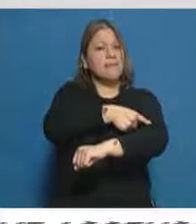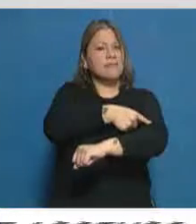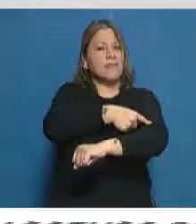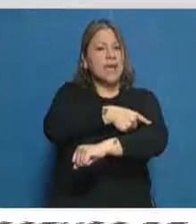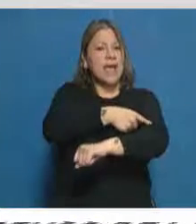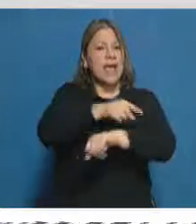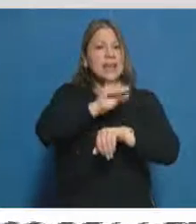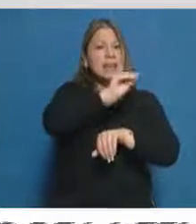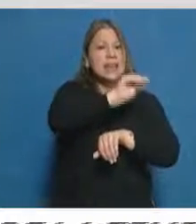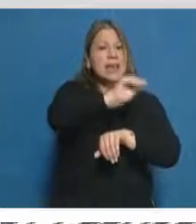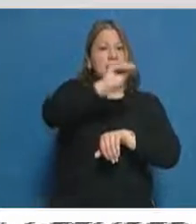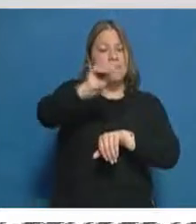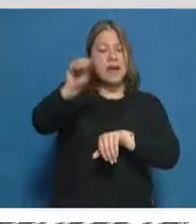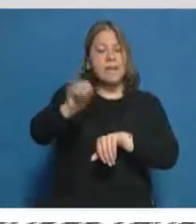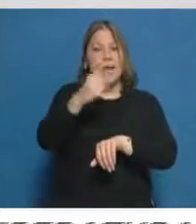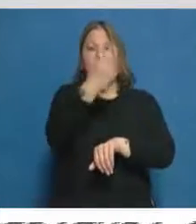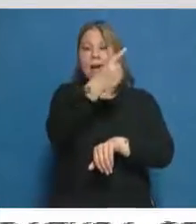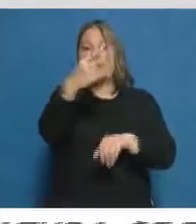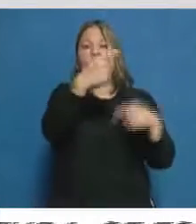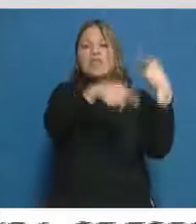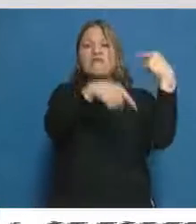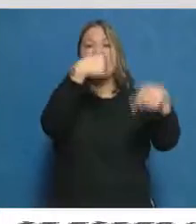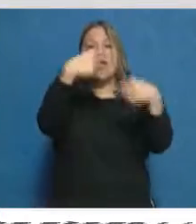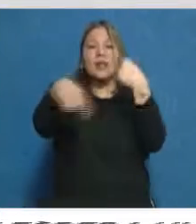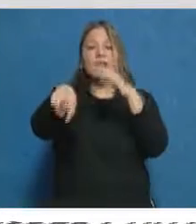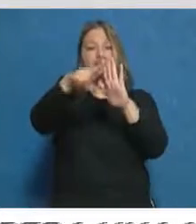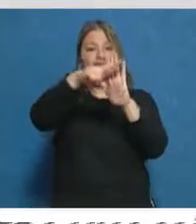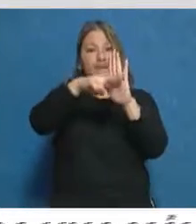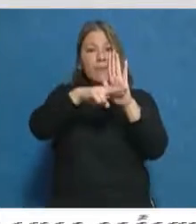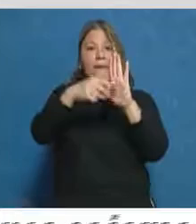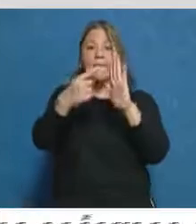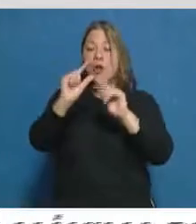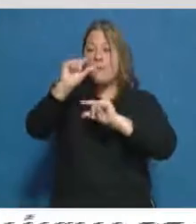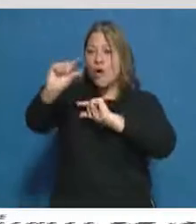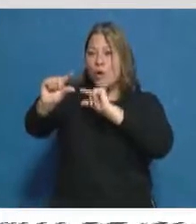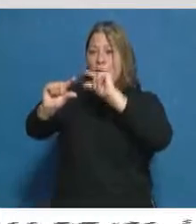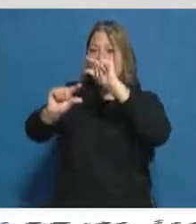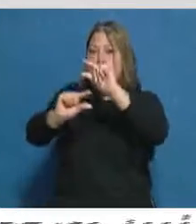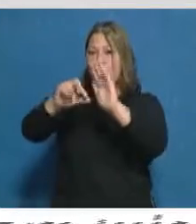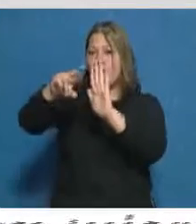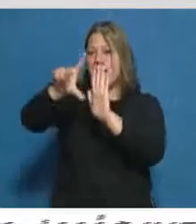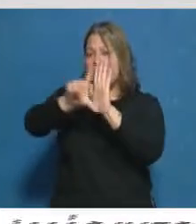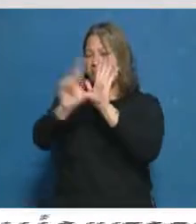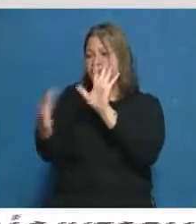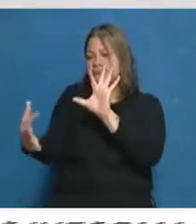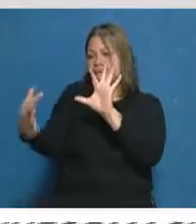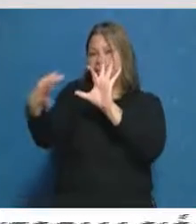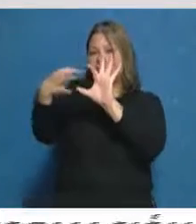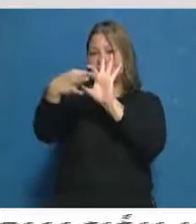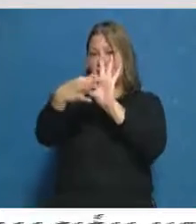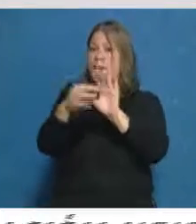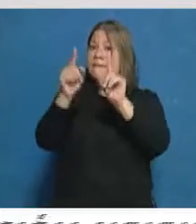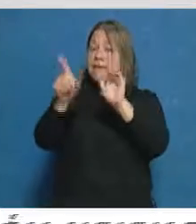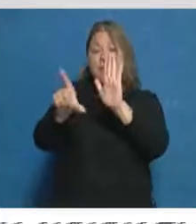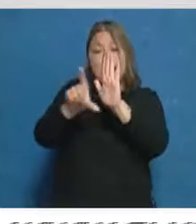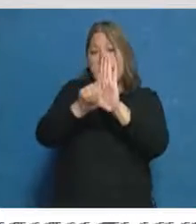jurisdicción sus características, pero poco a poco se va unificando, más allá porque responden a la misma ley.